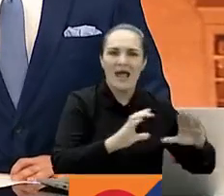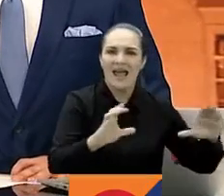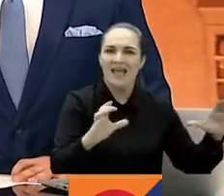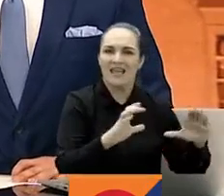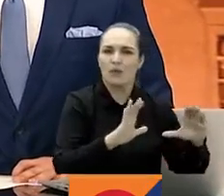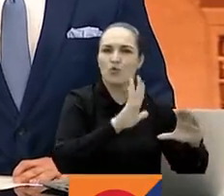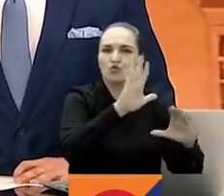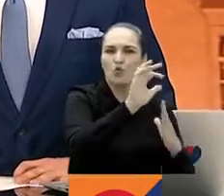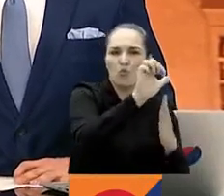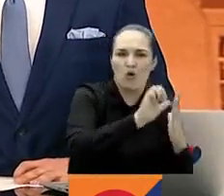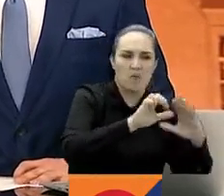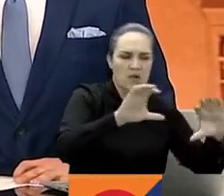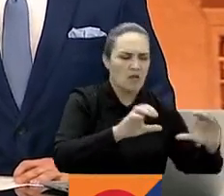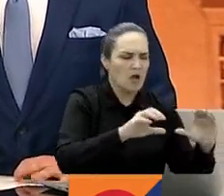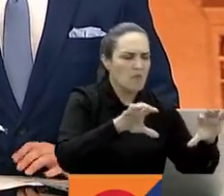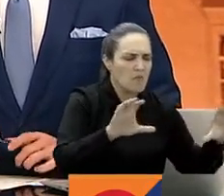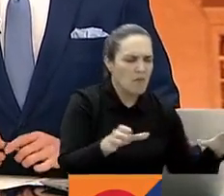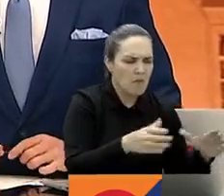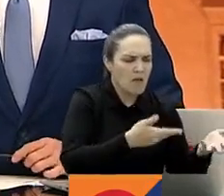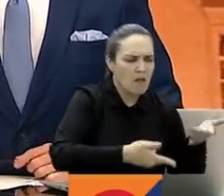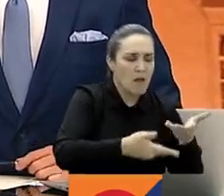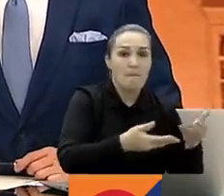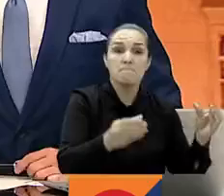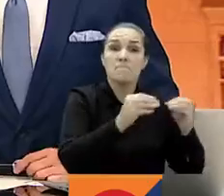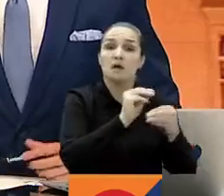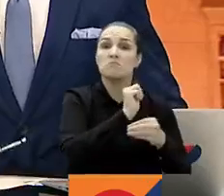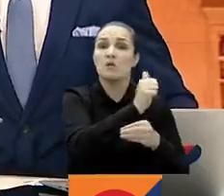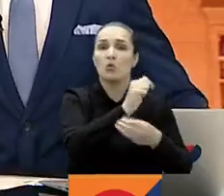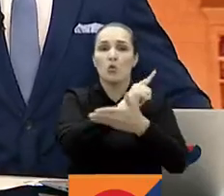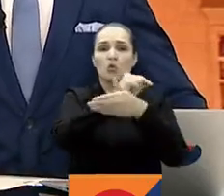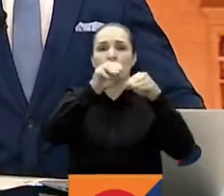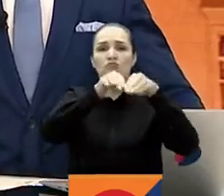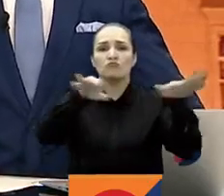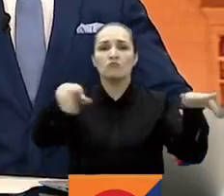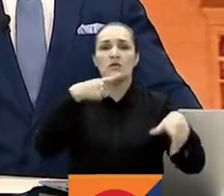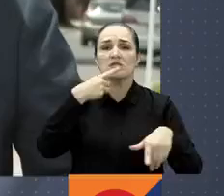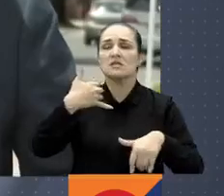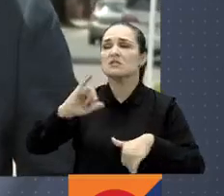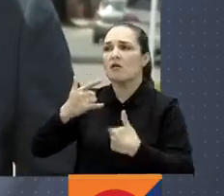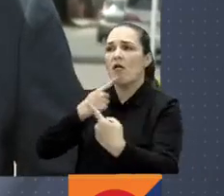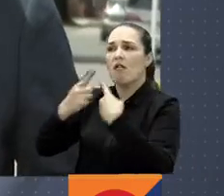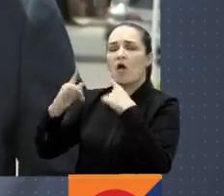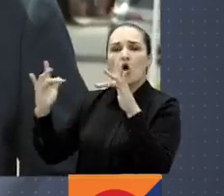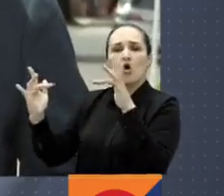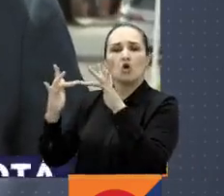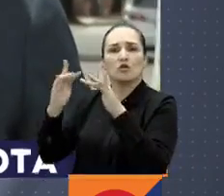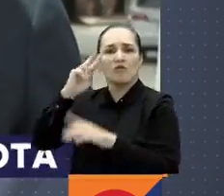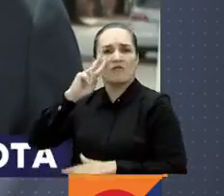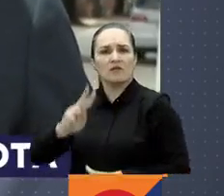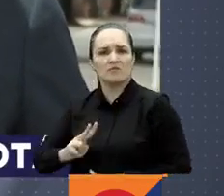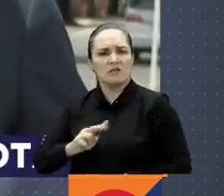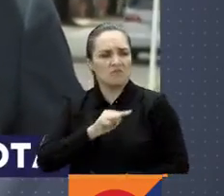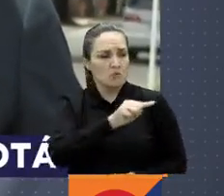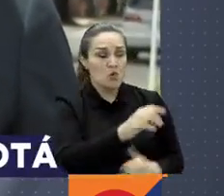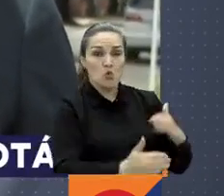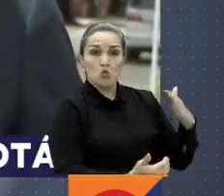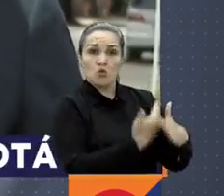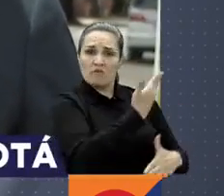reveló a través de su cuenta de Twitter que se comunicó con el gobierno de Venezuela. John López, ¿cuál es la agenda del nuevo presidente? Adelante.